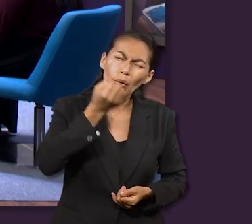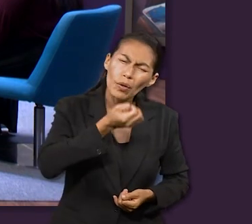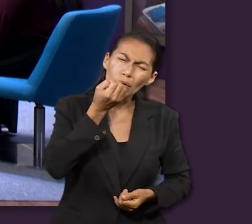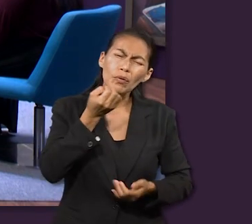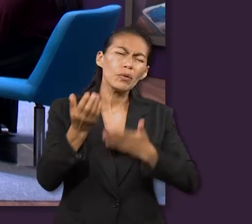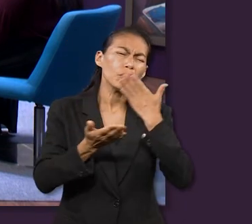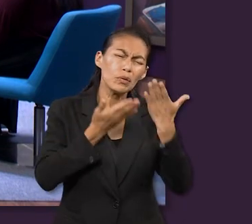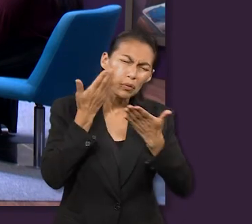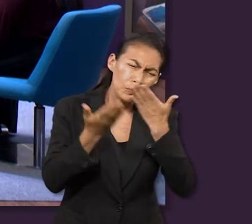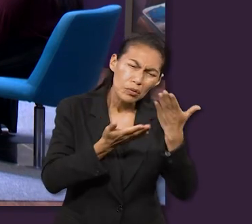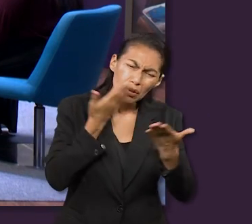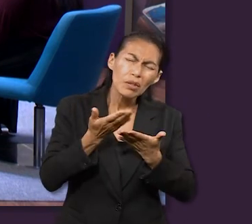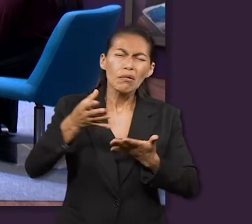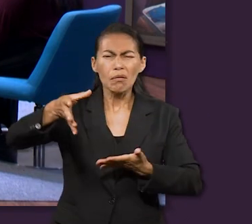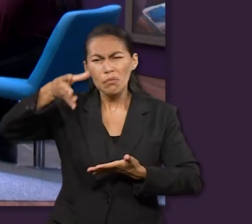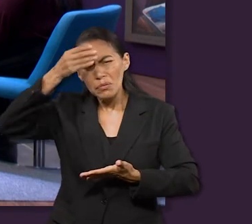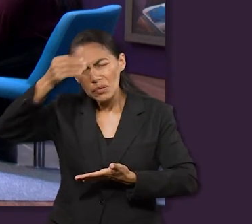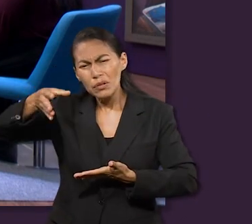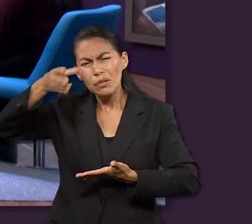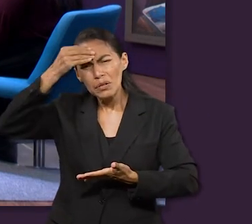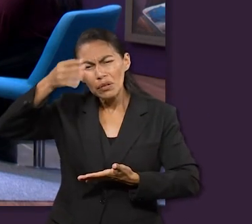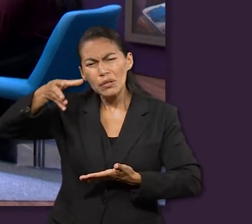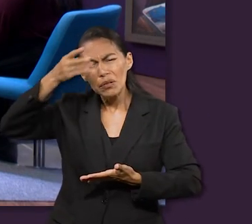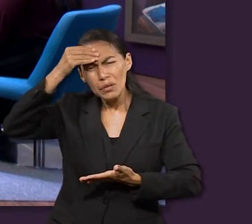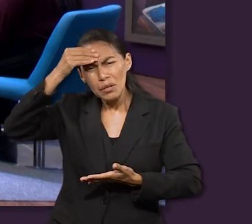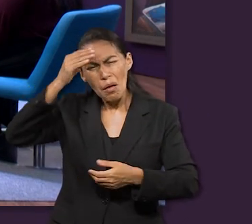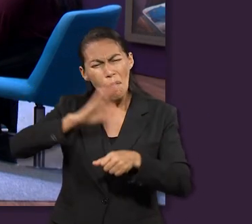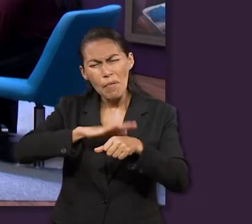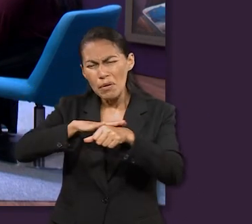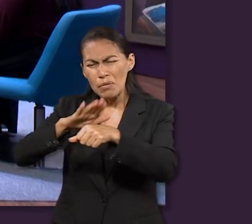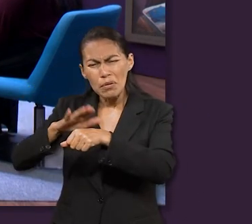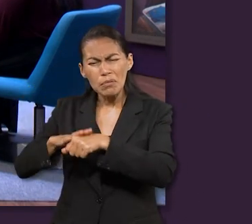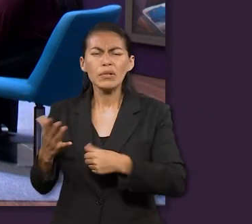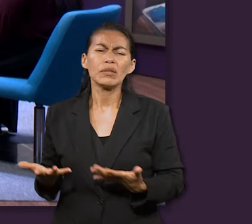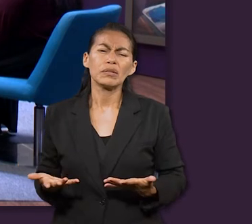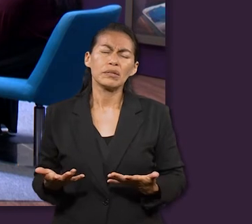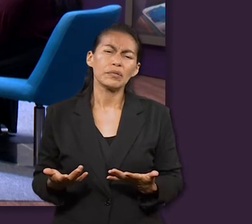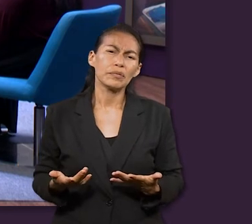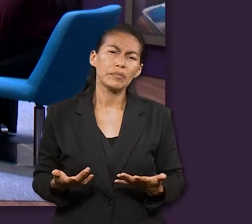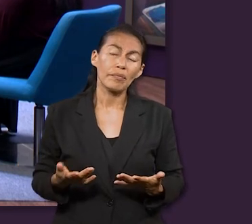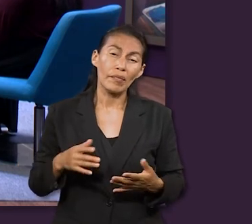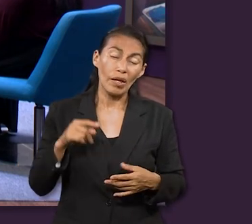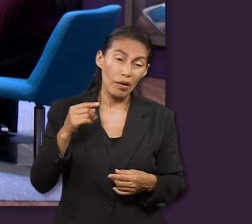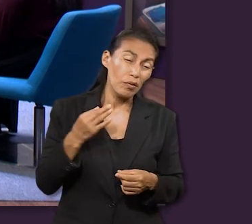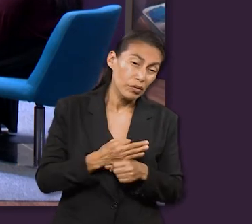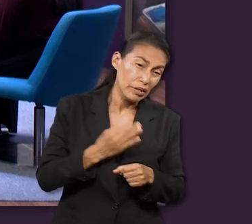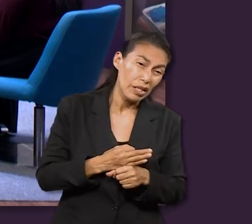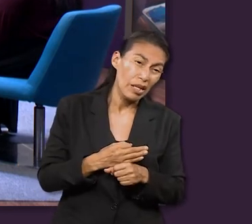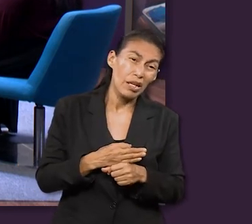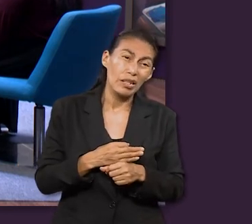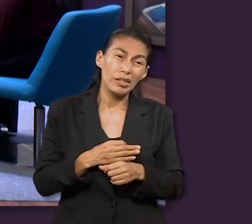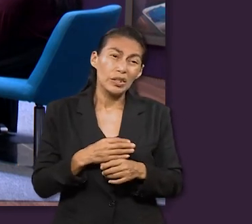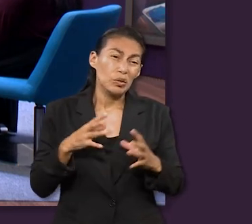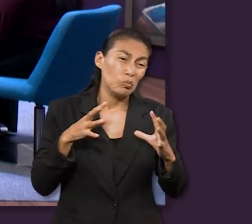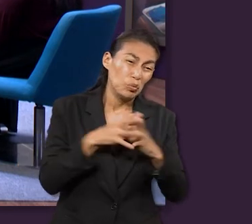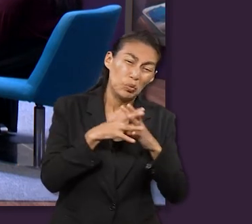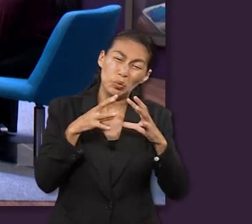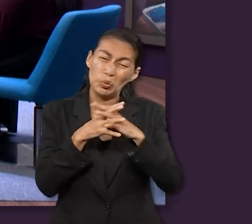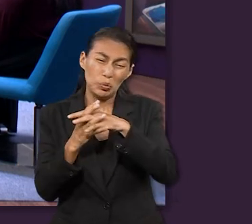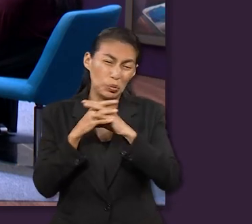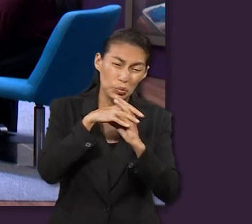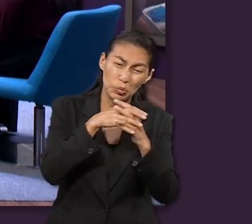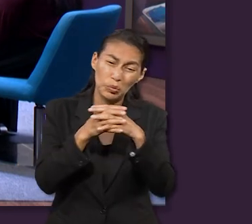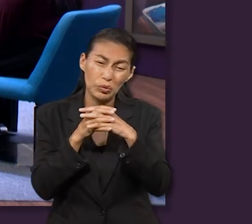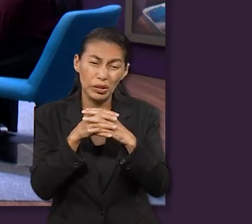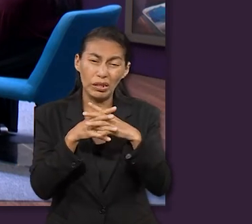orando, aprendiendo más, ampliando nuestra visión del mundo en el marco del conflicto que existe, porque